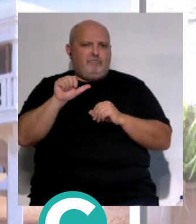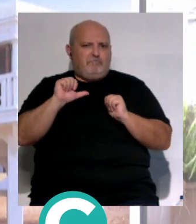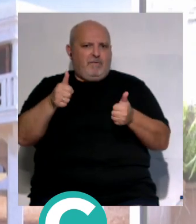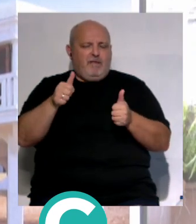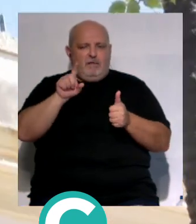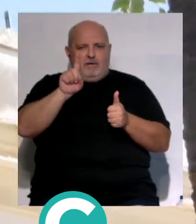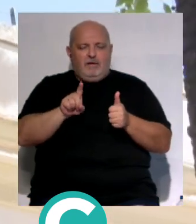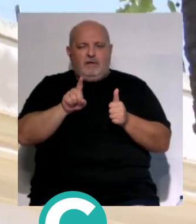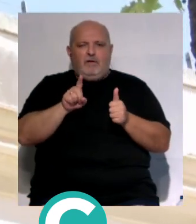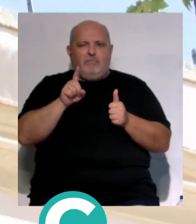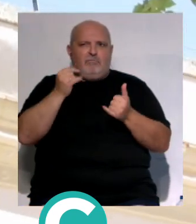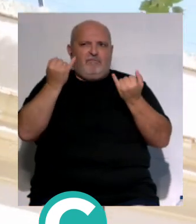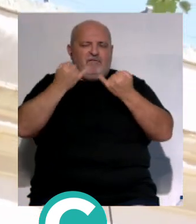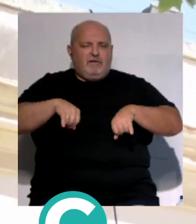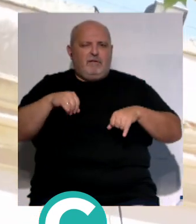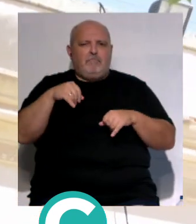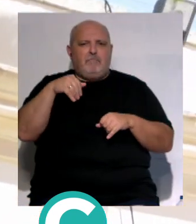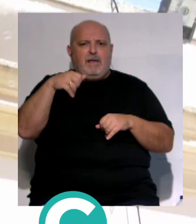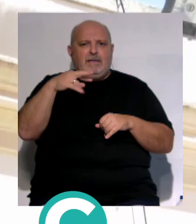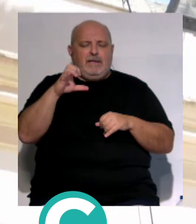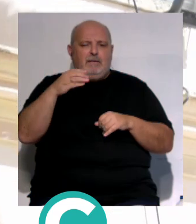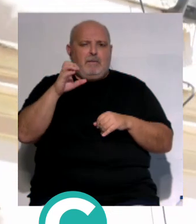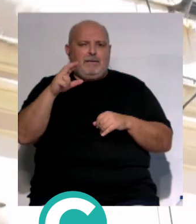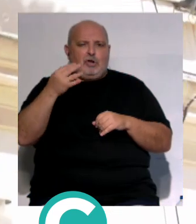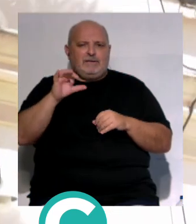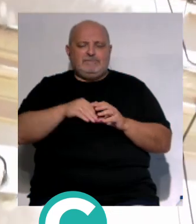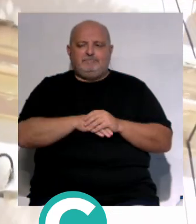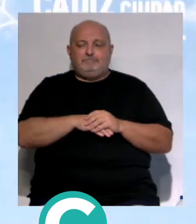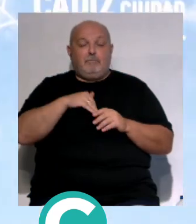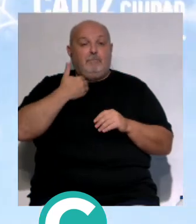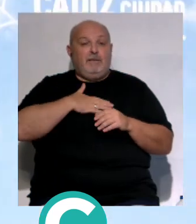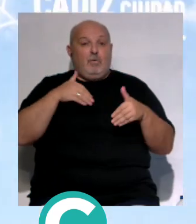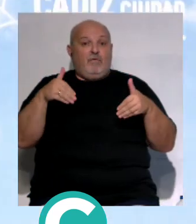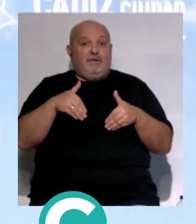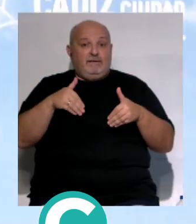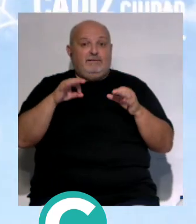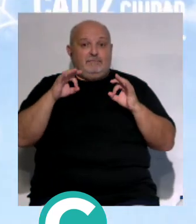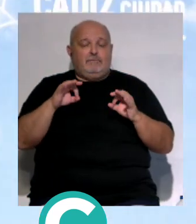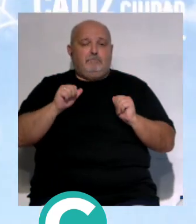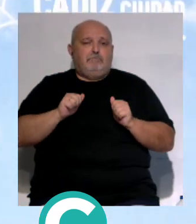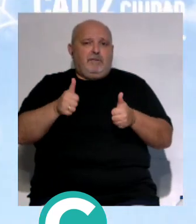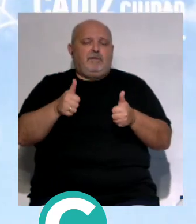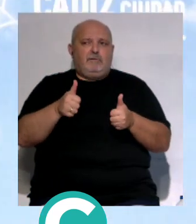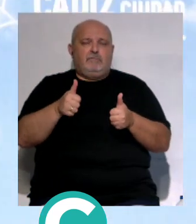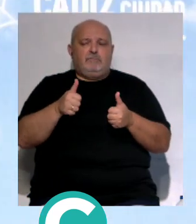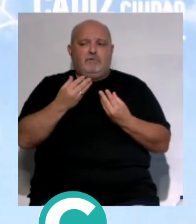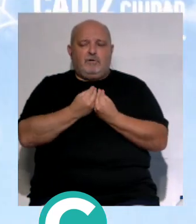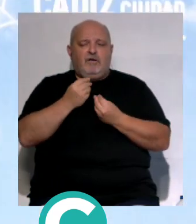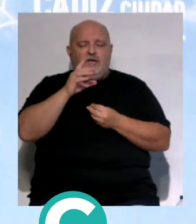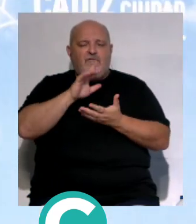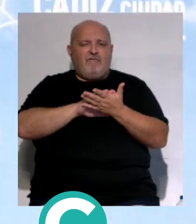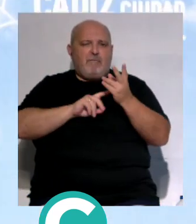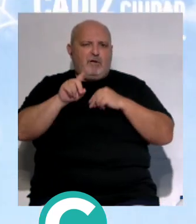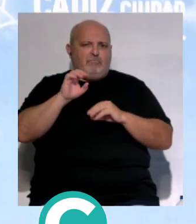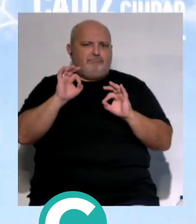Festival Flamenco de Cádiz con la actuación de Maite Martín y Pepe Torres. Bueno, mañana concretamente empezamos con el Flamenco,